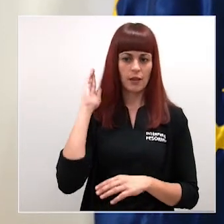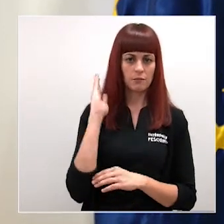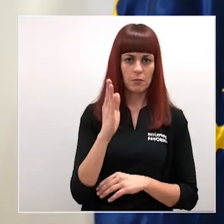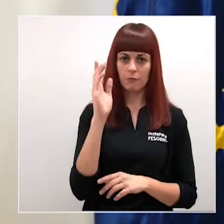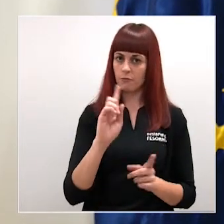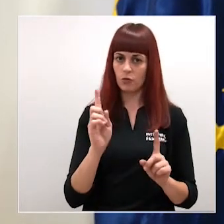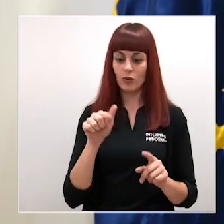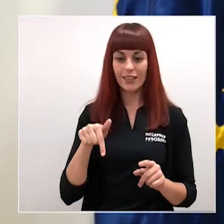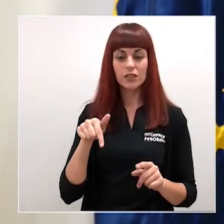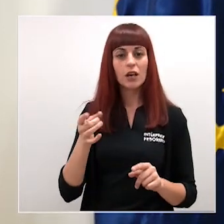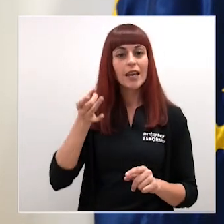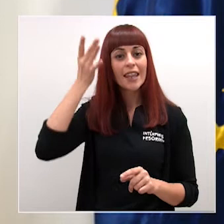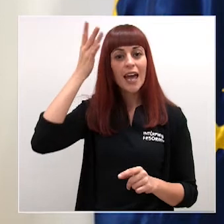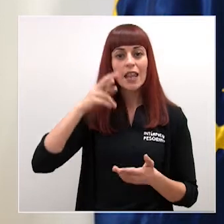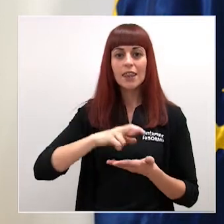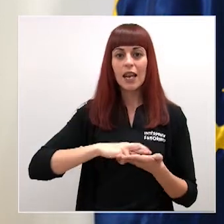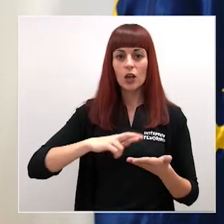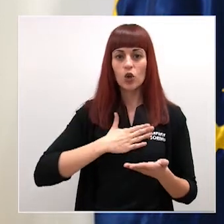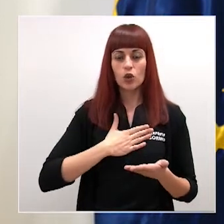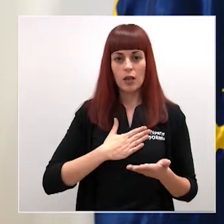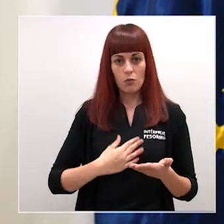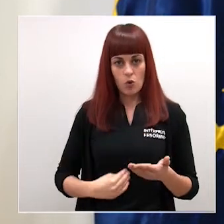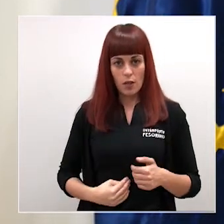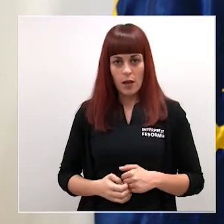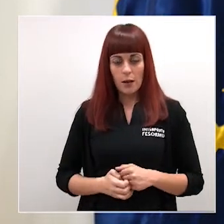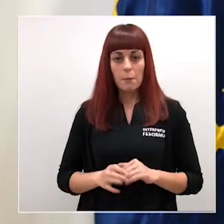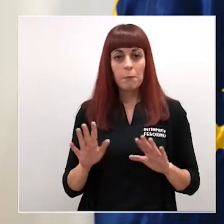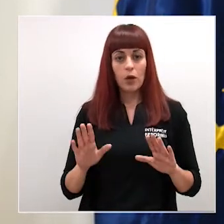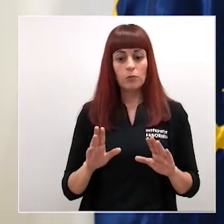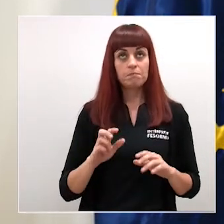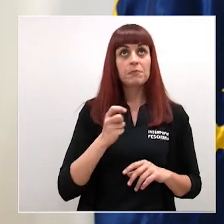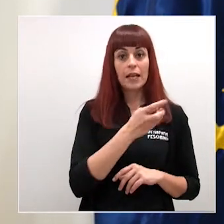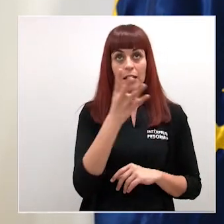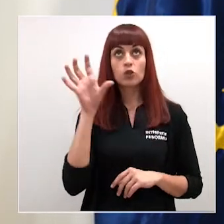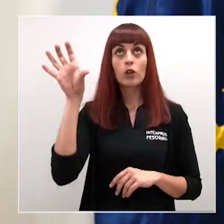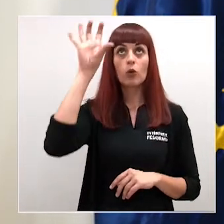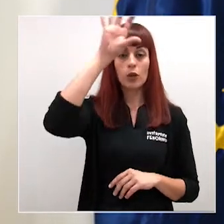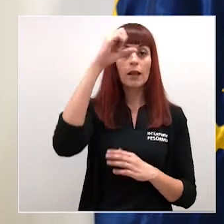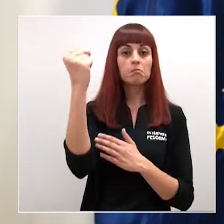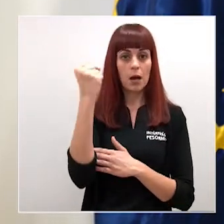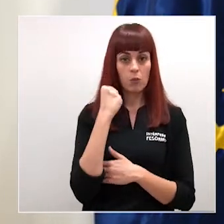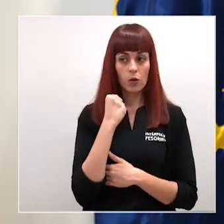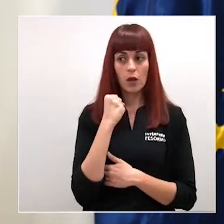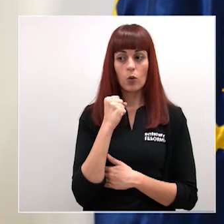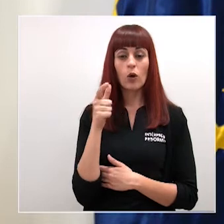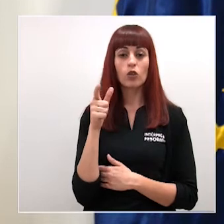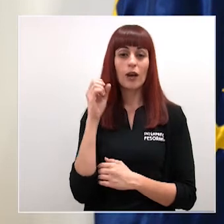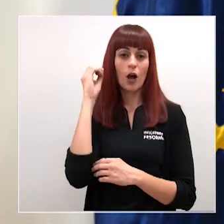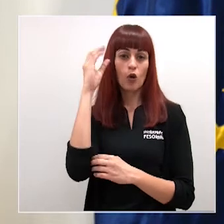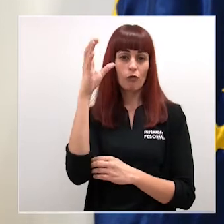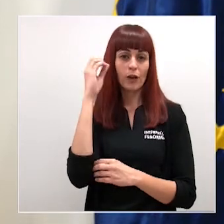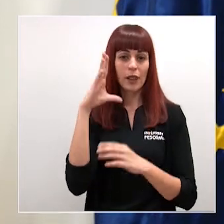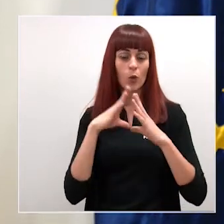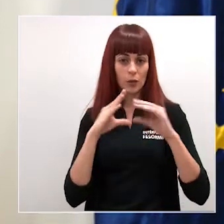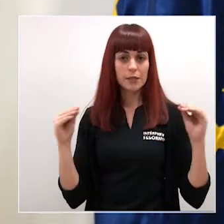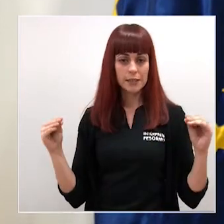fue una iniciativa de la región de Murcia que ha sido muy bien acogida y emulada por el resto de comunidades y de hecho en la conferencia universitaria se nos felicitó